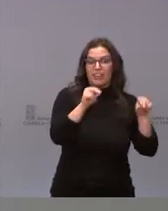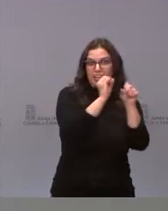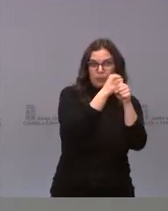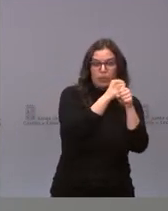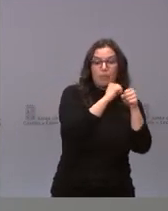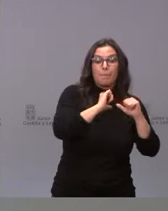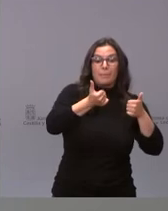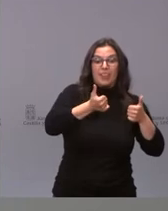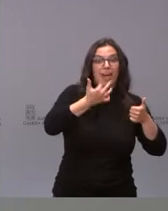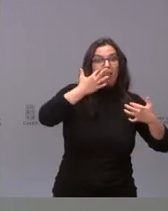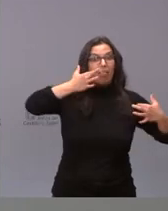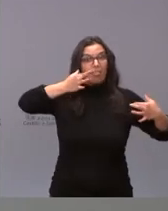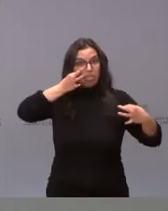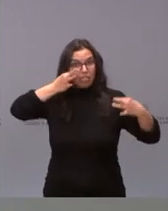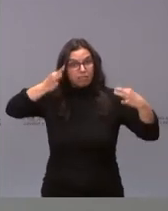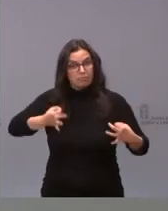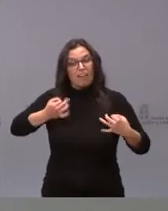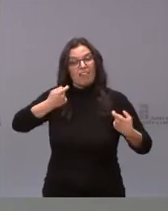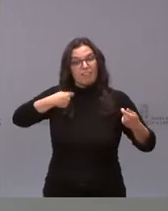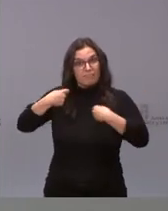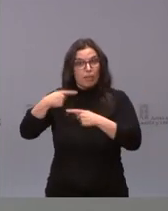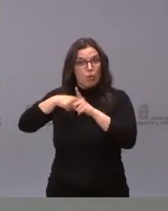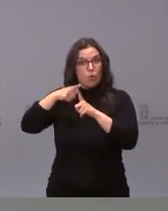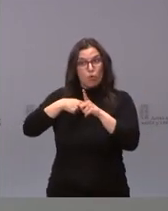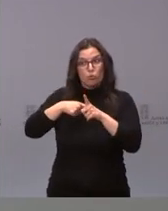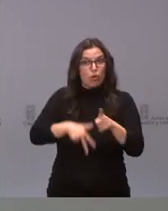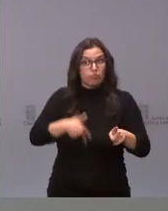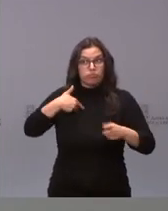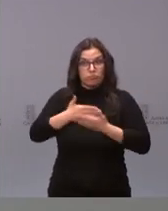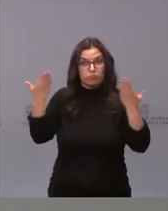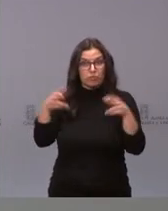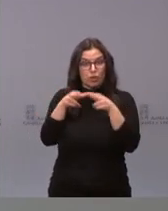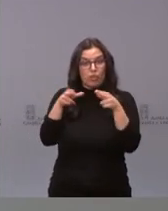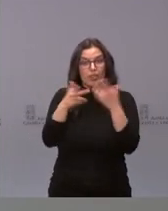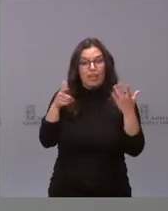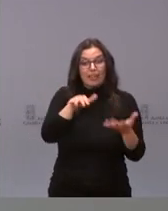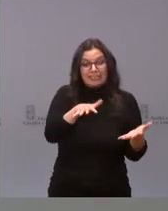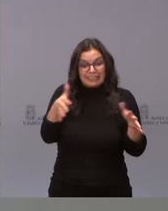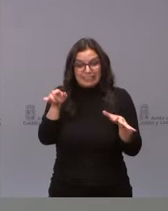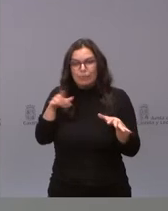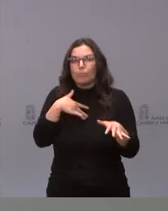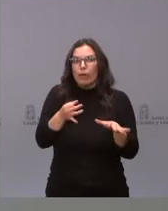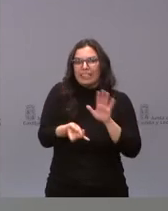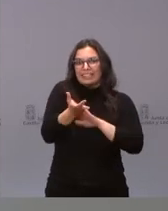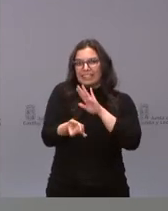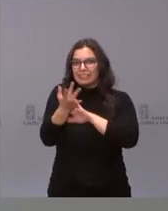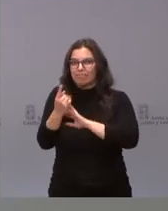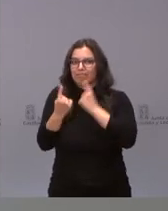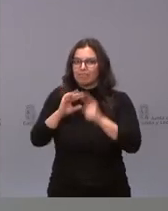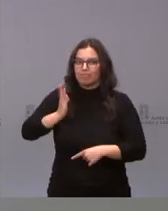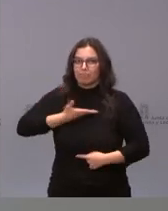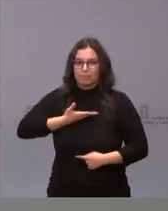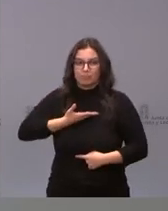a la comercialización, es decir, a su uso masivo en millones de personas, pueden aparecer algunos efectos